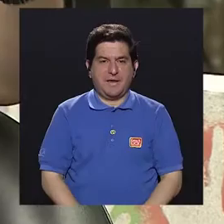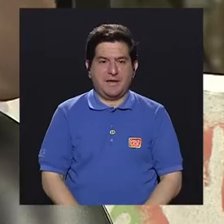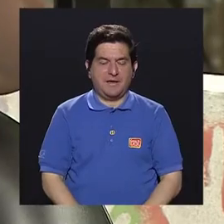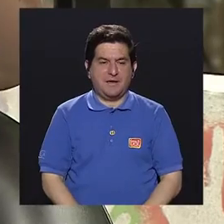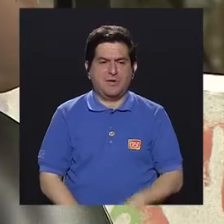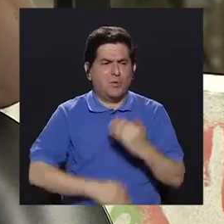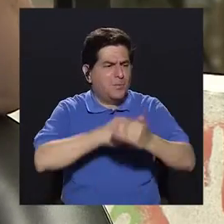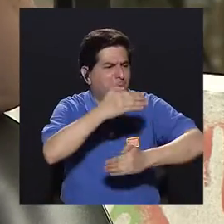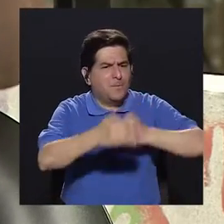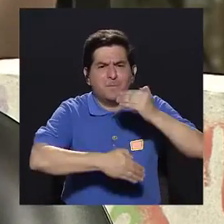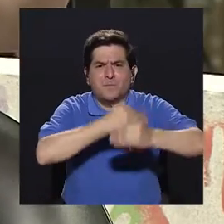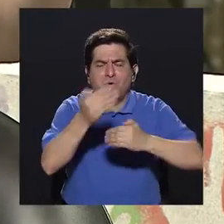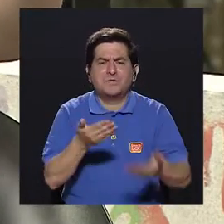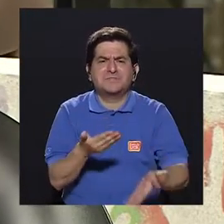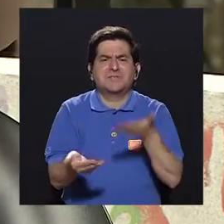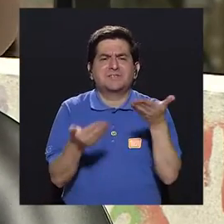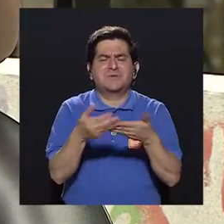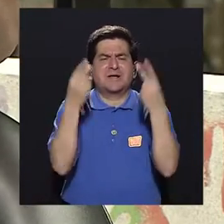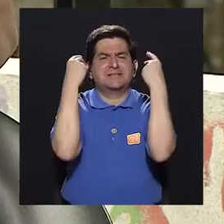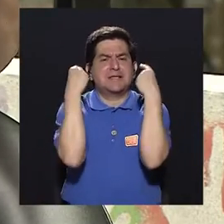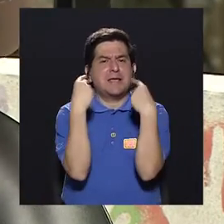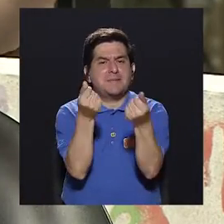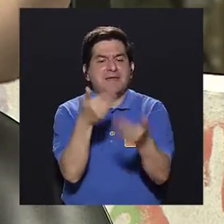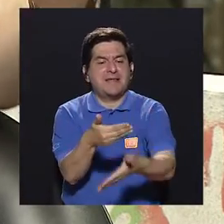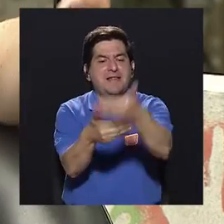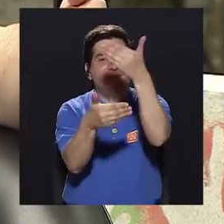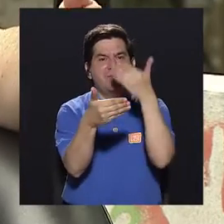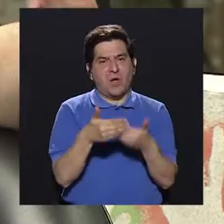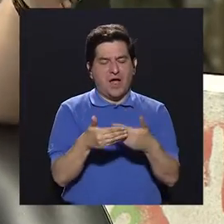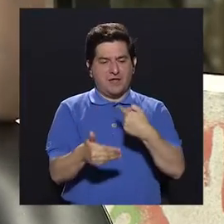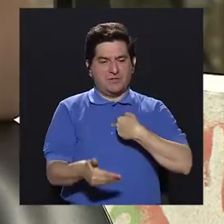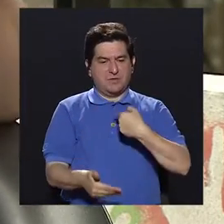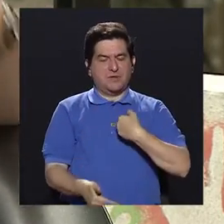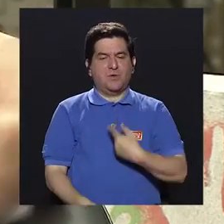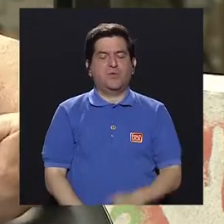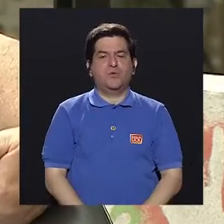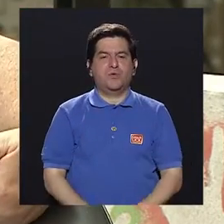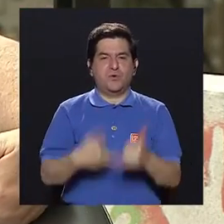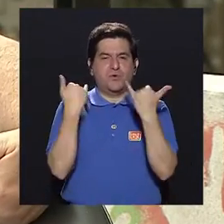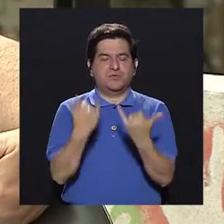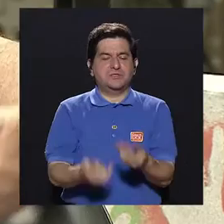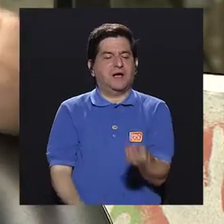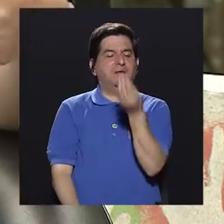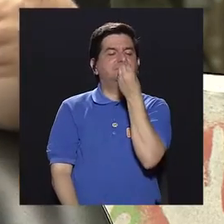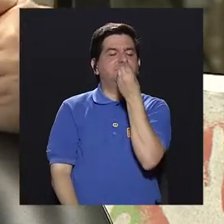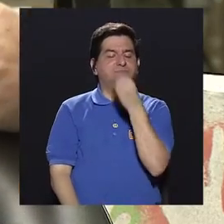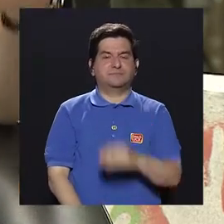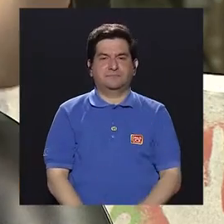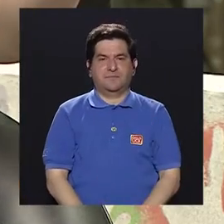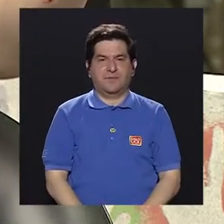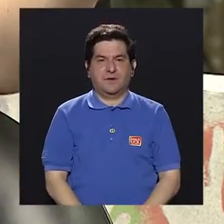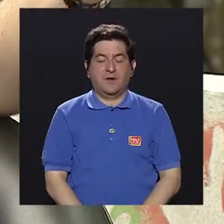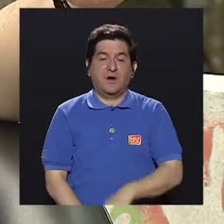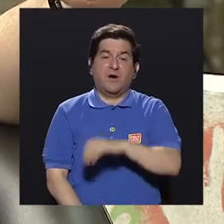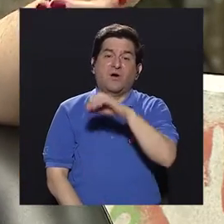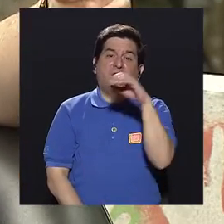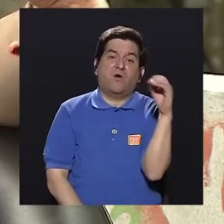molienda debería ser casi inmediatamente antes de que uno la vaya a consumir. Porque si no,